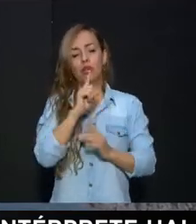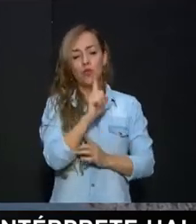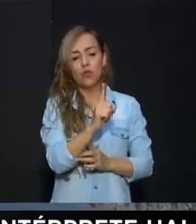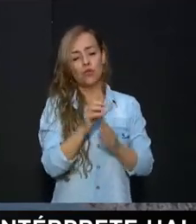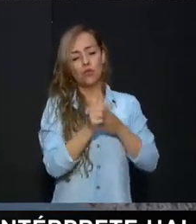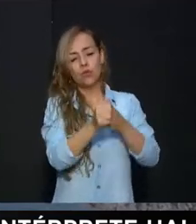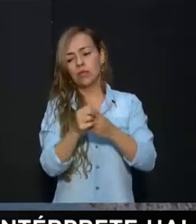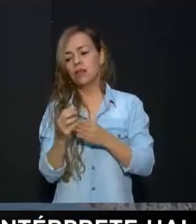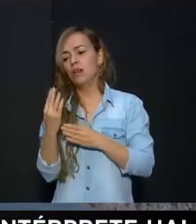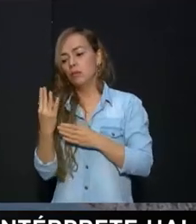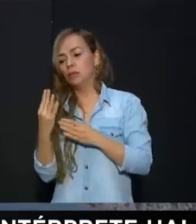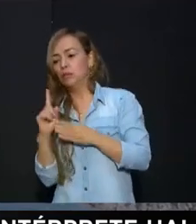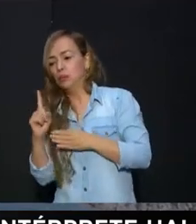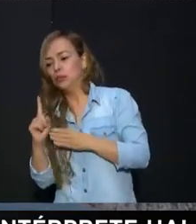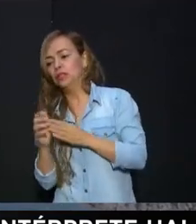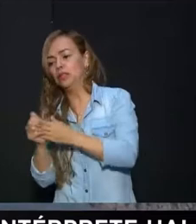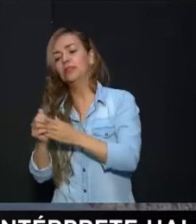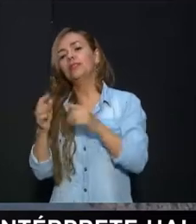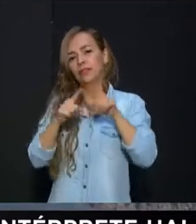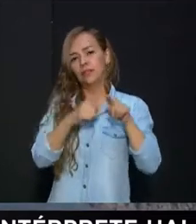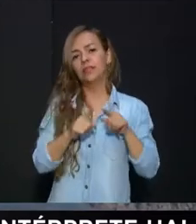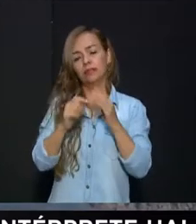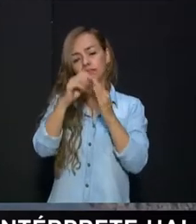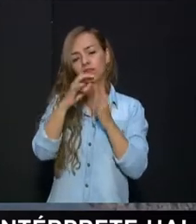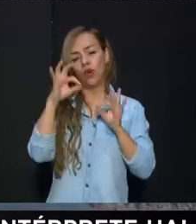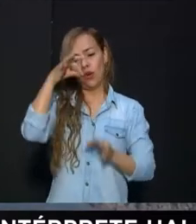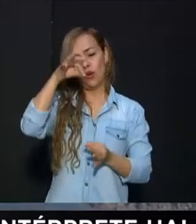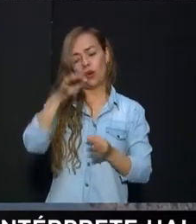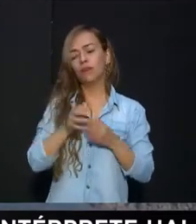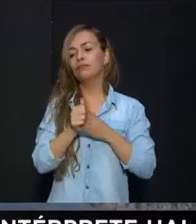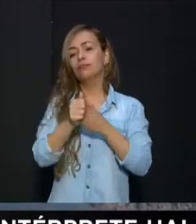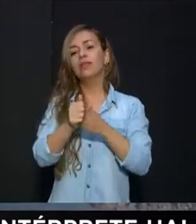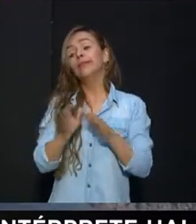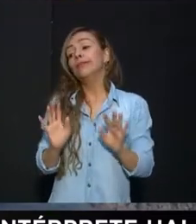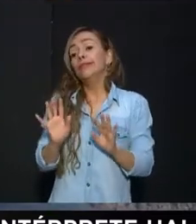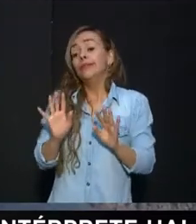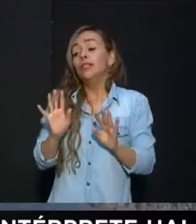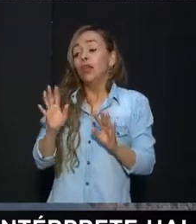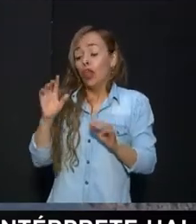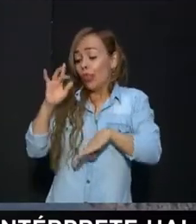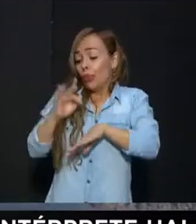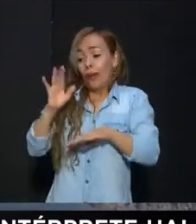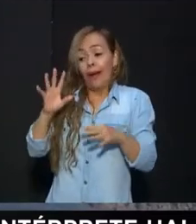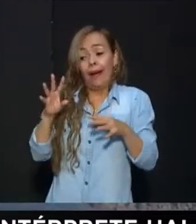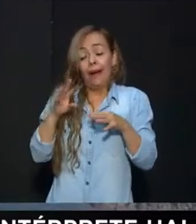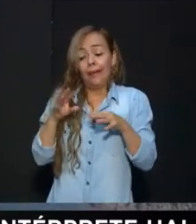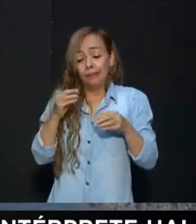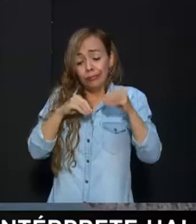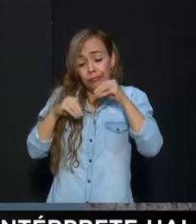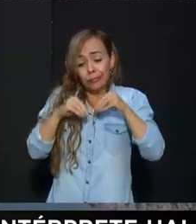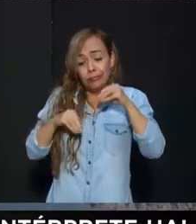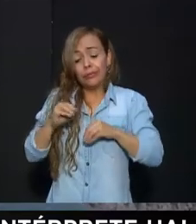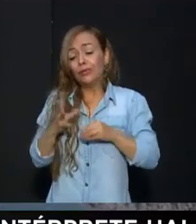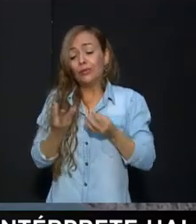Han sido muy novedosos Sí En el trabajo Que nos implicó La cuarentena A todos los docentes A los directivos